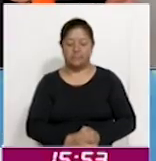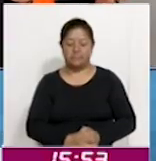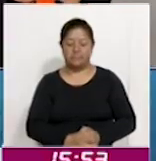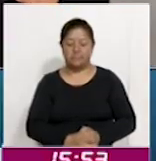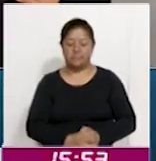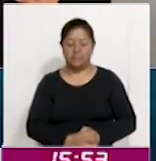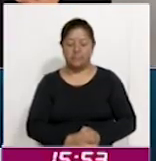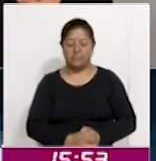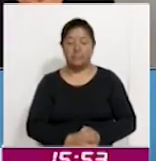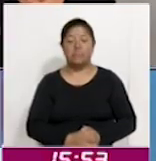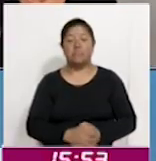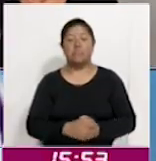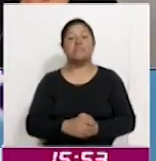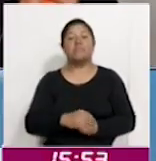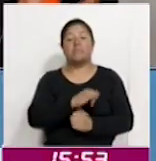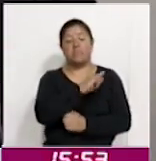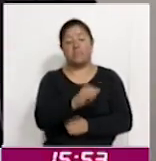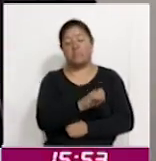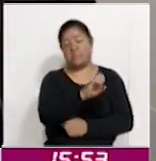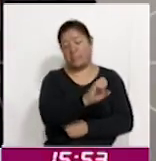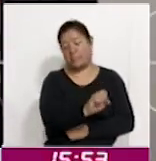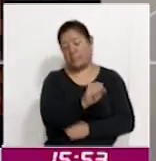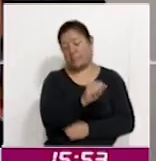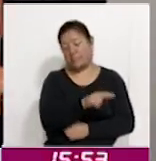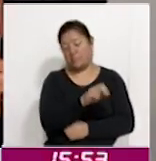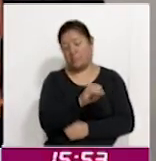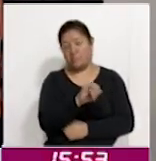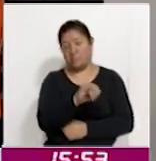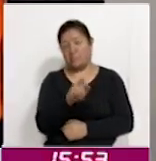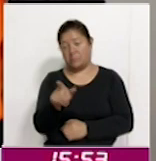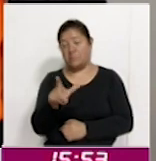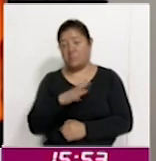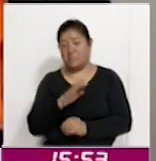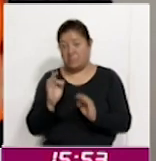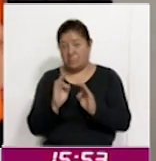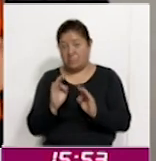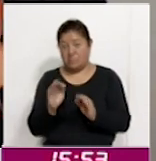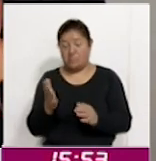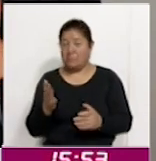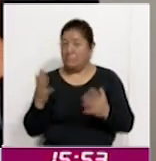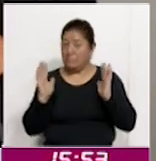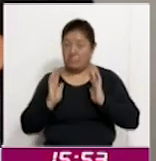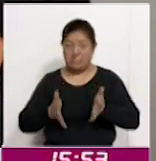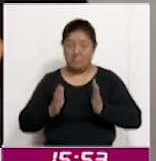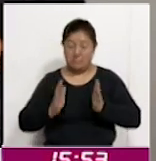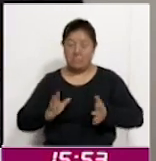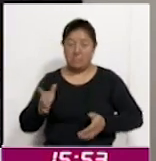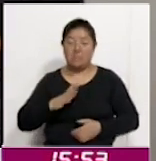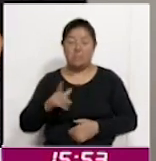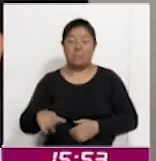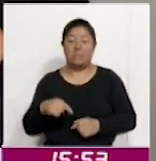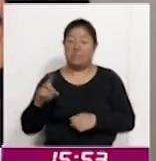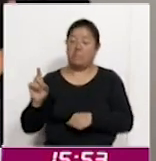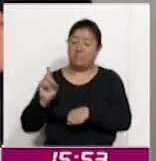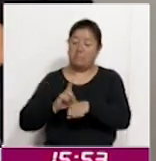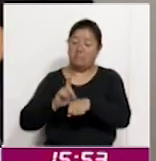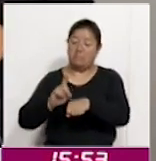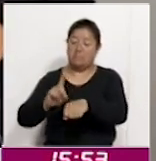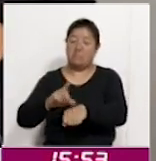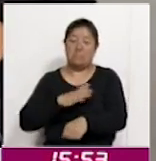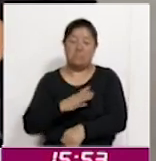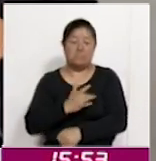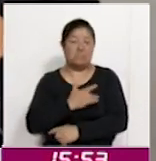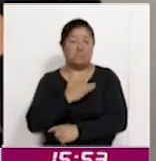Así es, Jesús, pues la temporada de invierno ya está, cada día se sienten más fuertes los fríos. Por eso